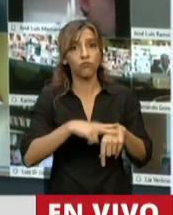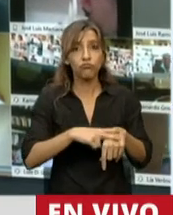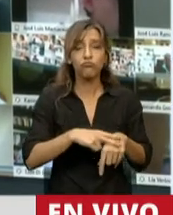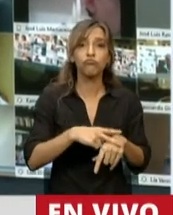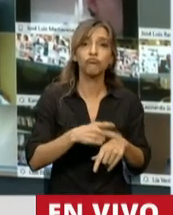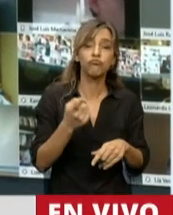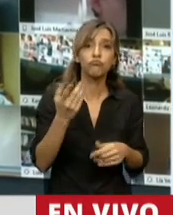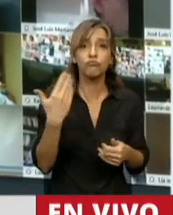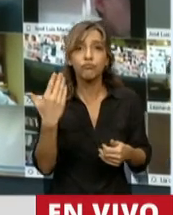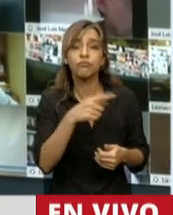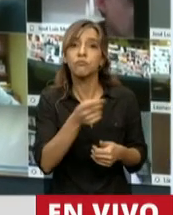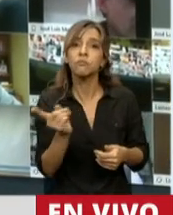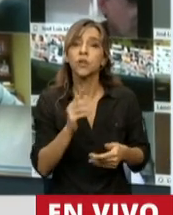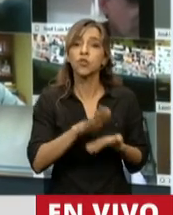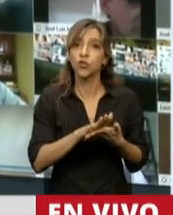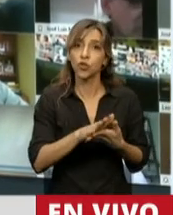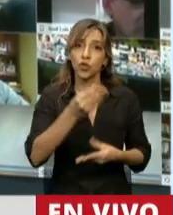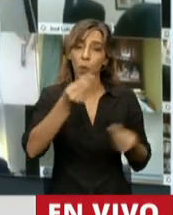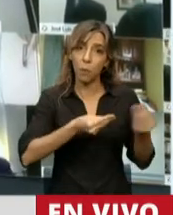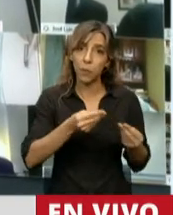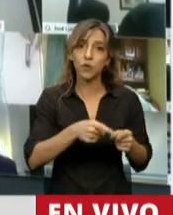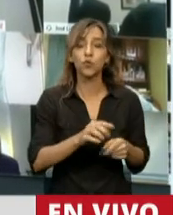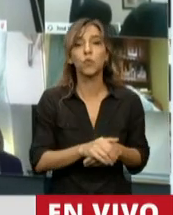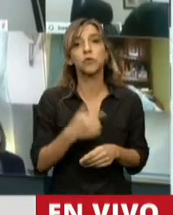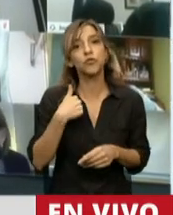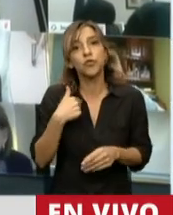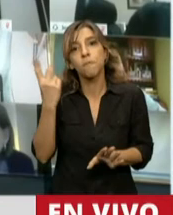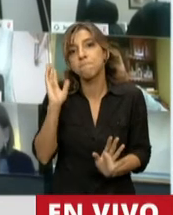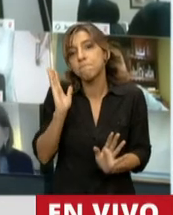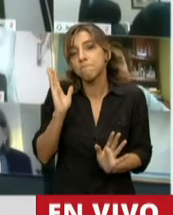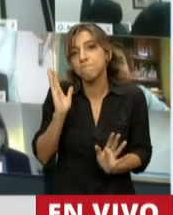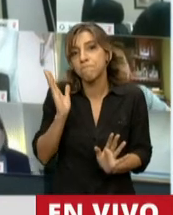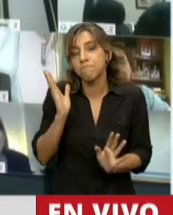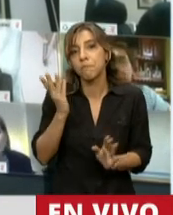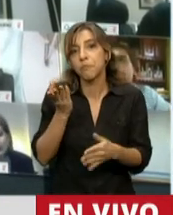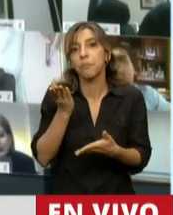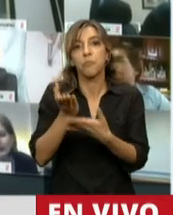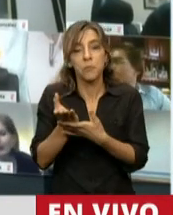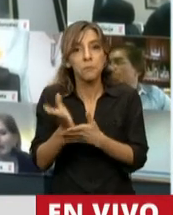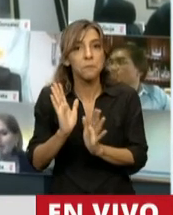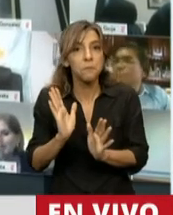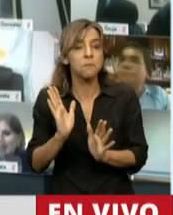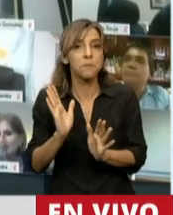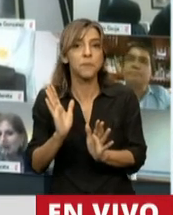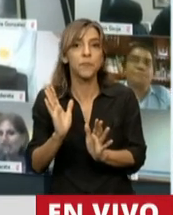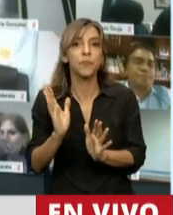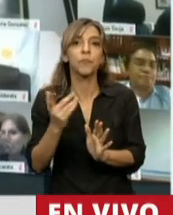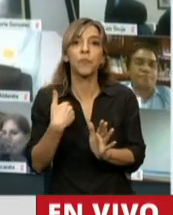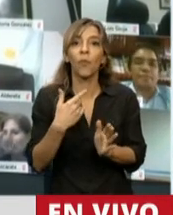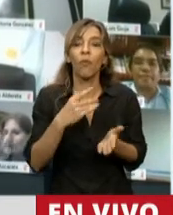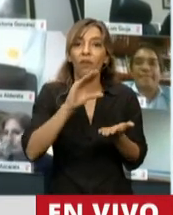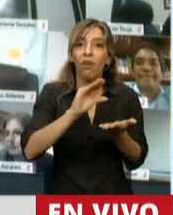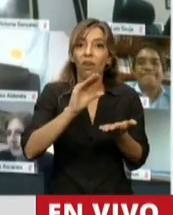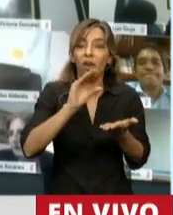Comisión de Haciendo el Presupuesto, al diputado Carlos Gerle. Yo le sugiero, señor presidente, que se hubiera hecho una